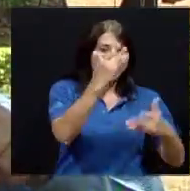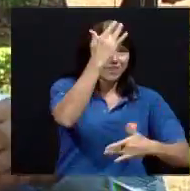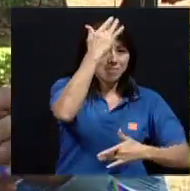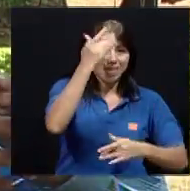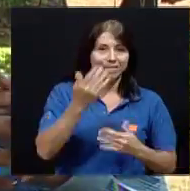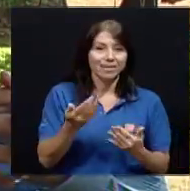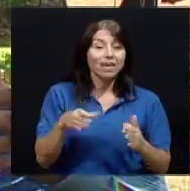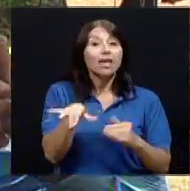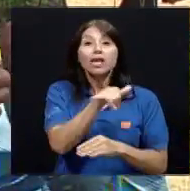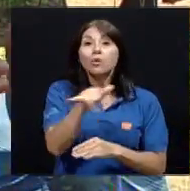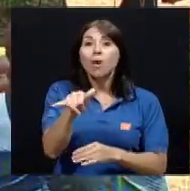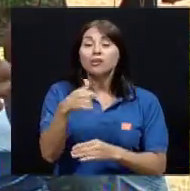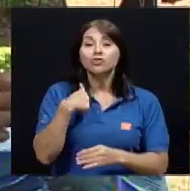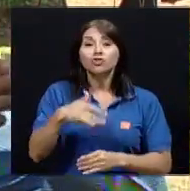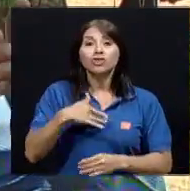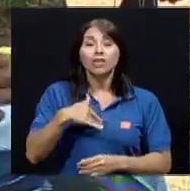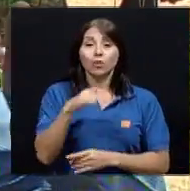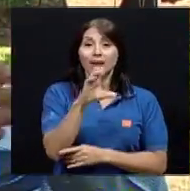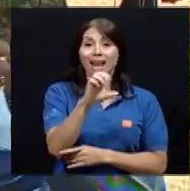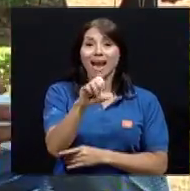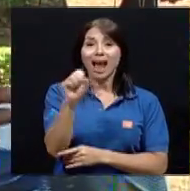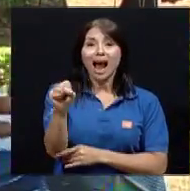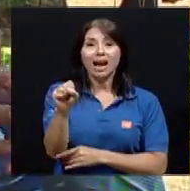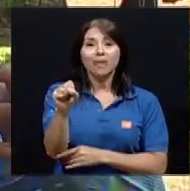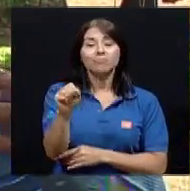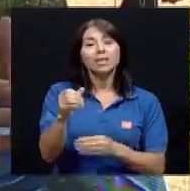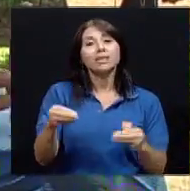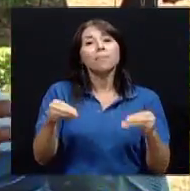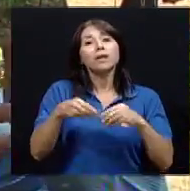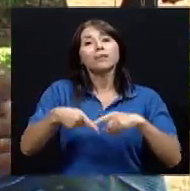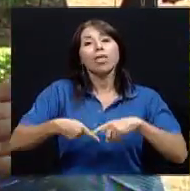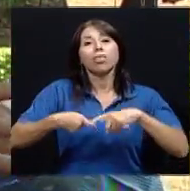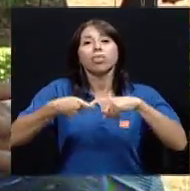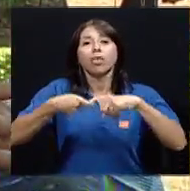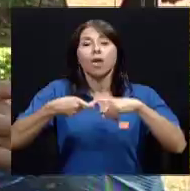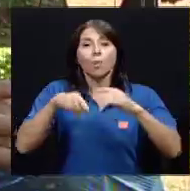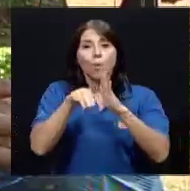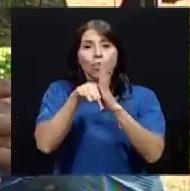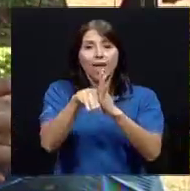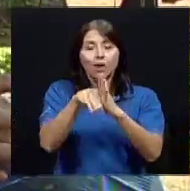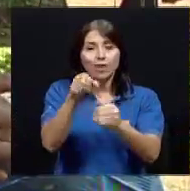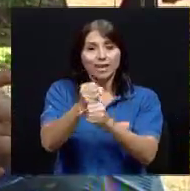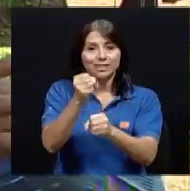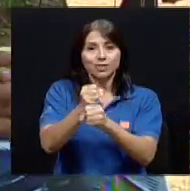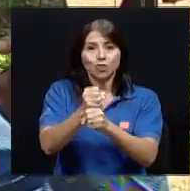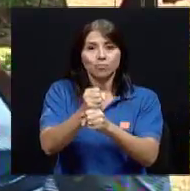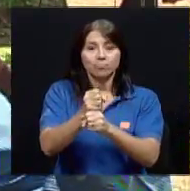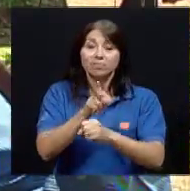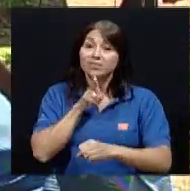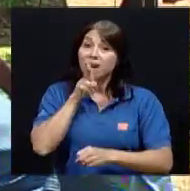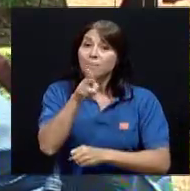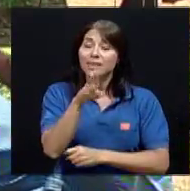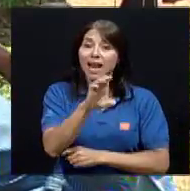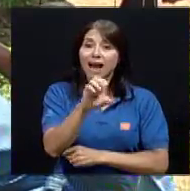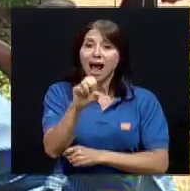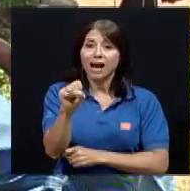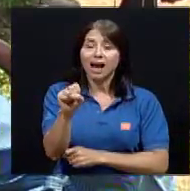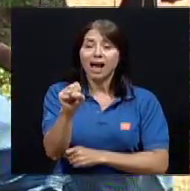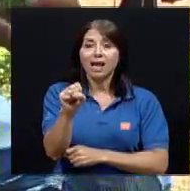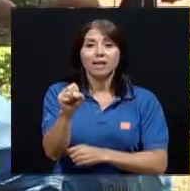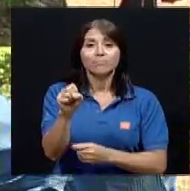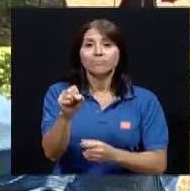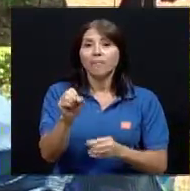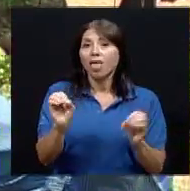del Seguro Social se ha ido quedando en términos de modelo de gestión, o realmente la Caja del Seguro Social no ha